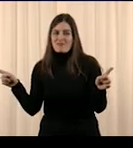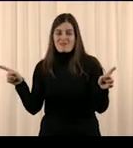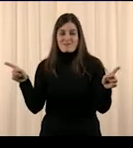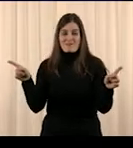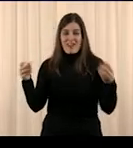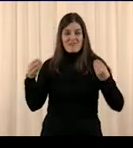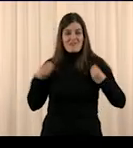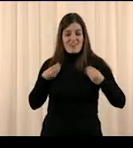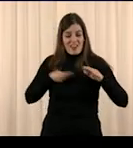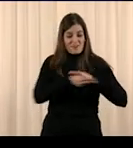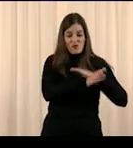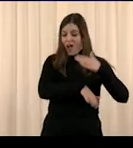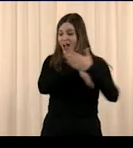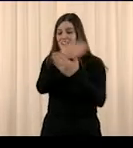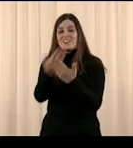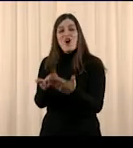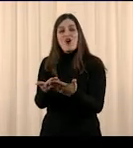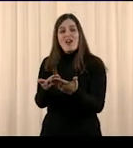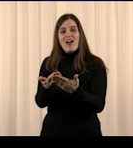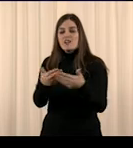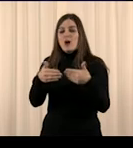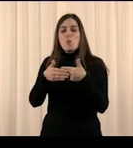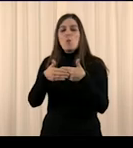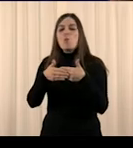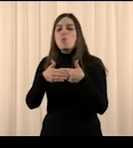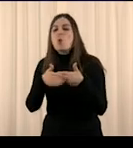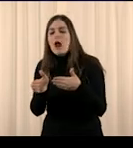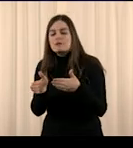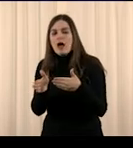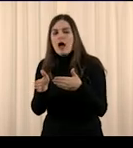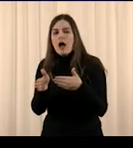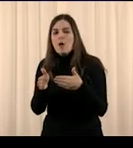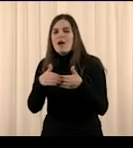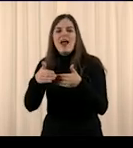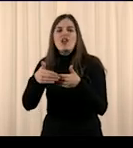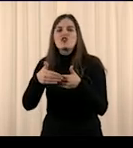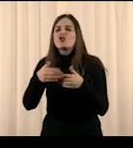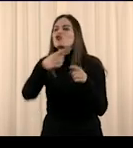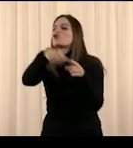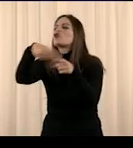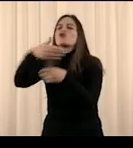ahora en esta vida es la puerta a todo lo demás.